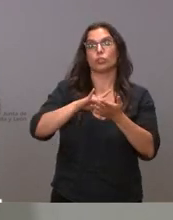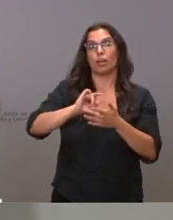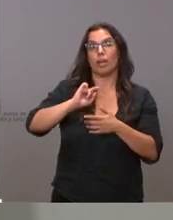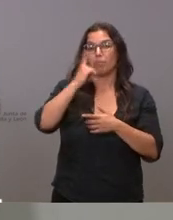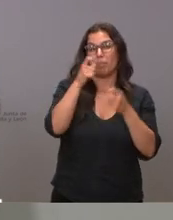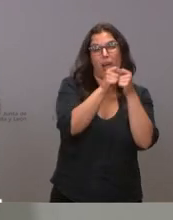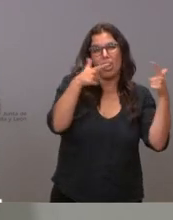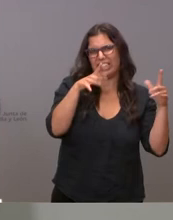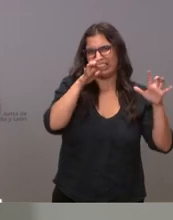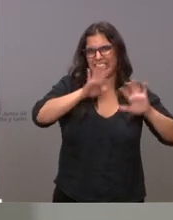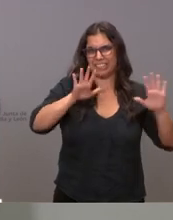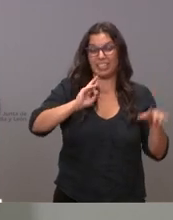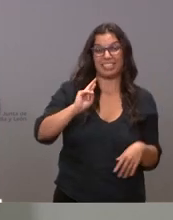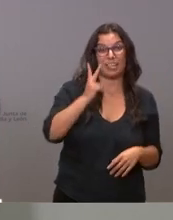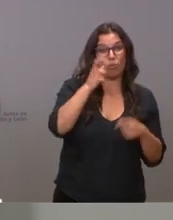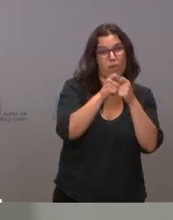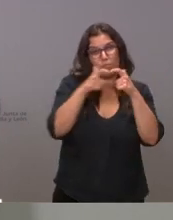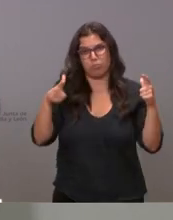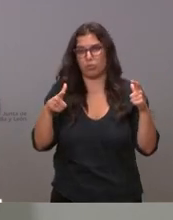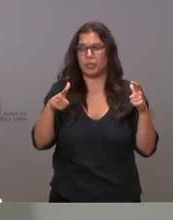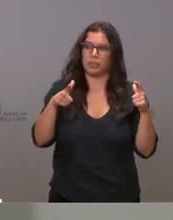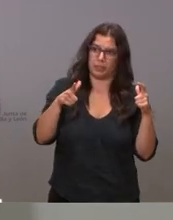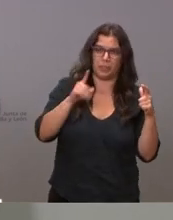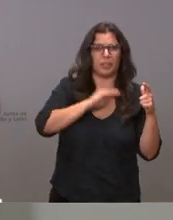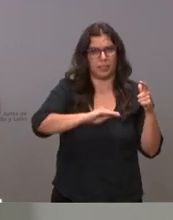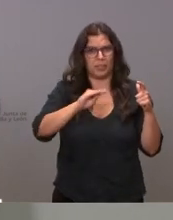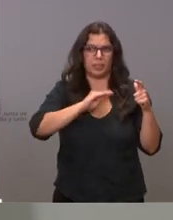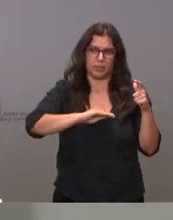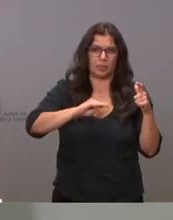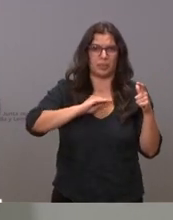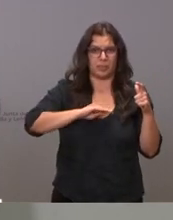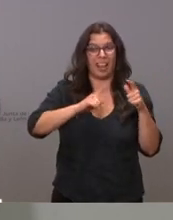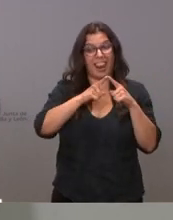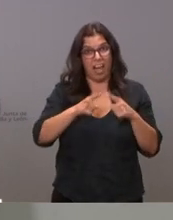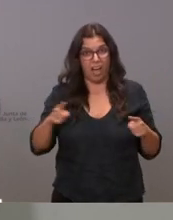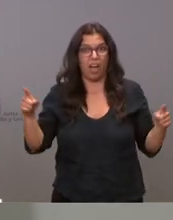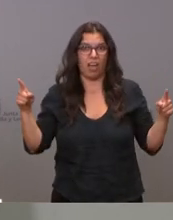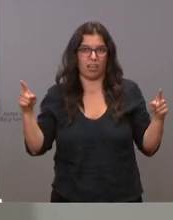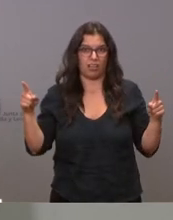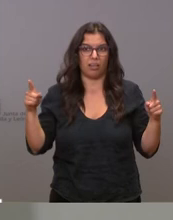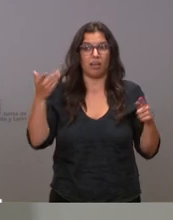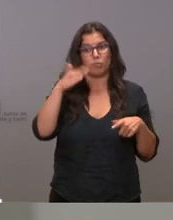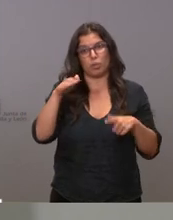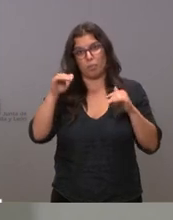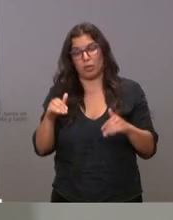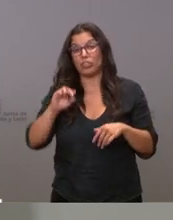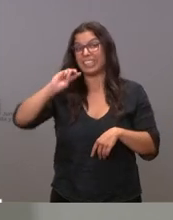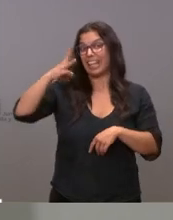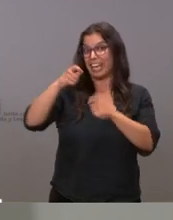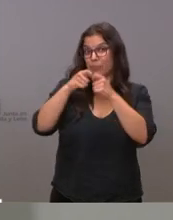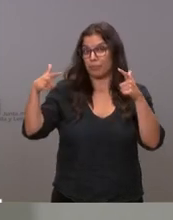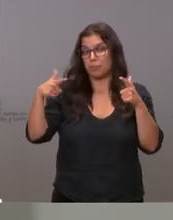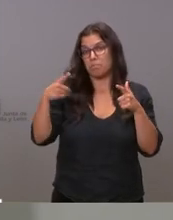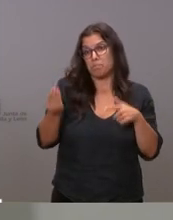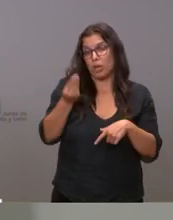mala una segunda ola bastante mejor más prolongada pero con menos mortalidad una tercera mucho